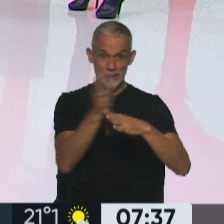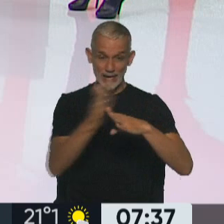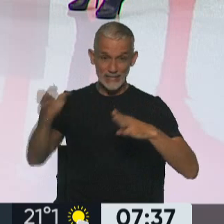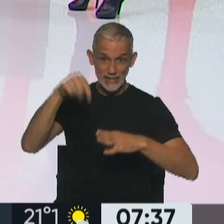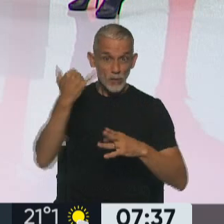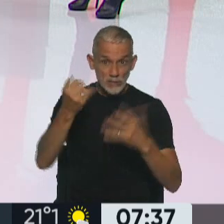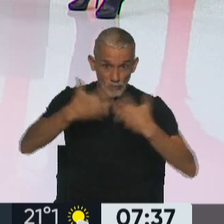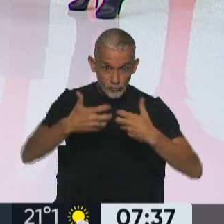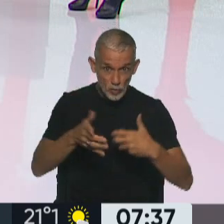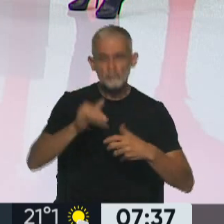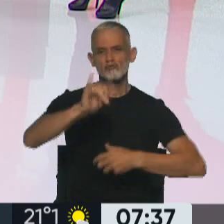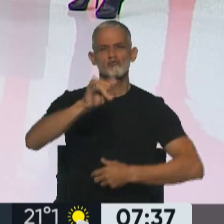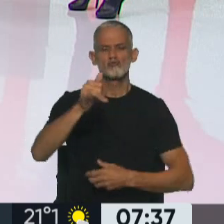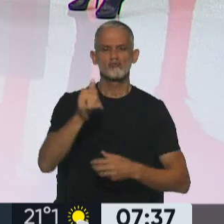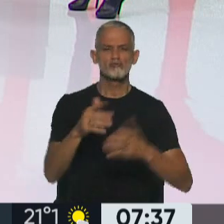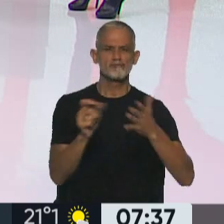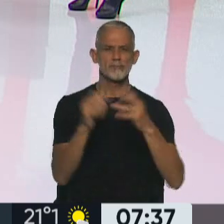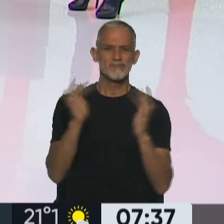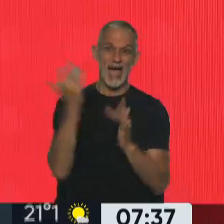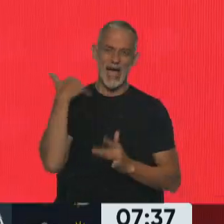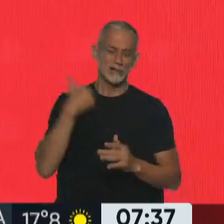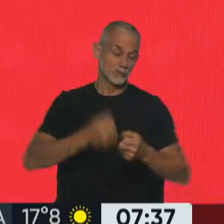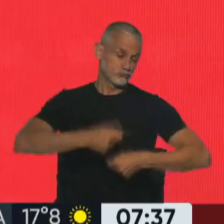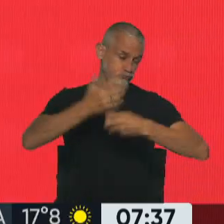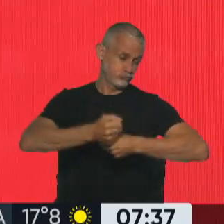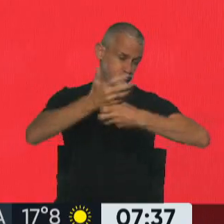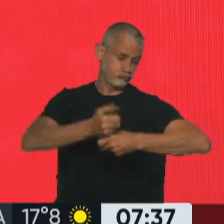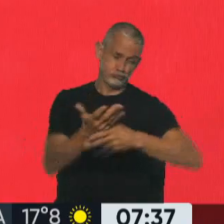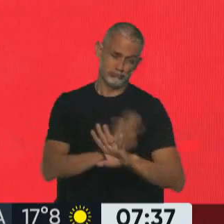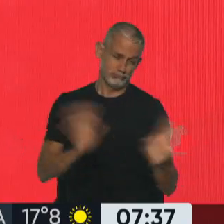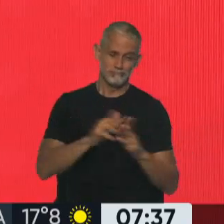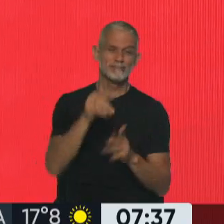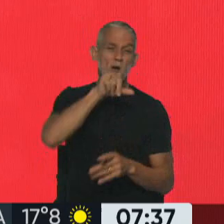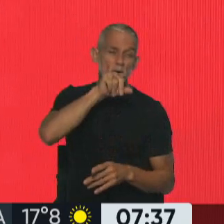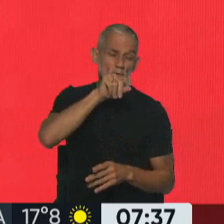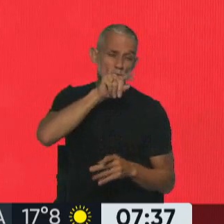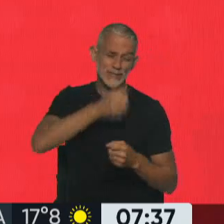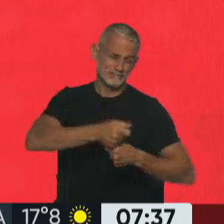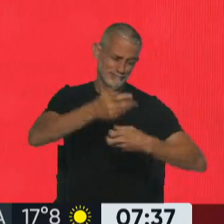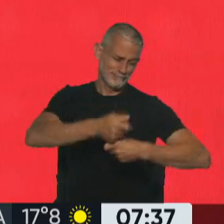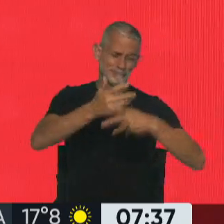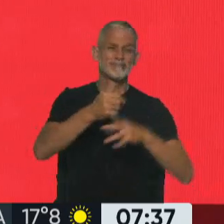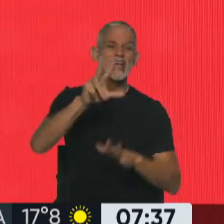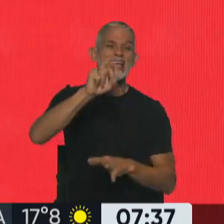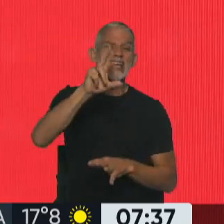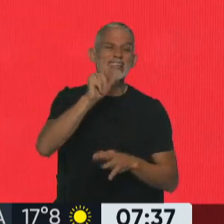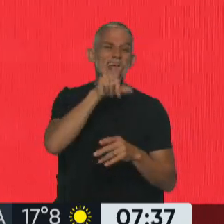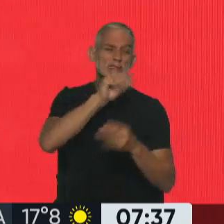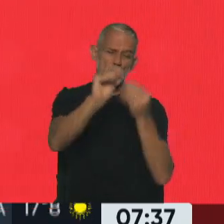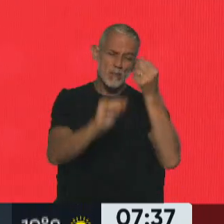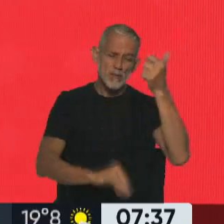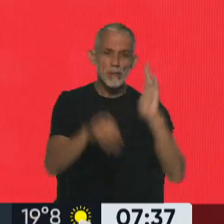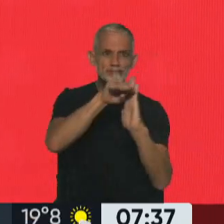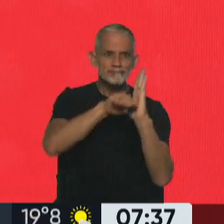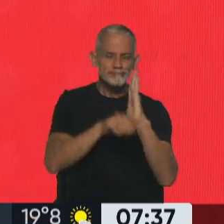¿Ya están todas funcionando? Sí, están todas funcionando. Ayer ardían, te digo, que en Twitter se han compartido más de 30 tweets con el paso a